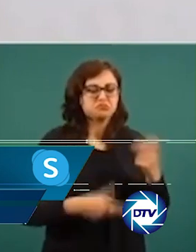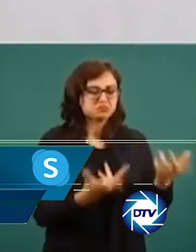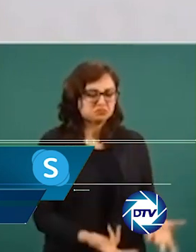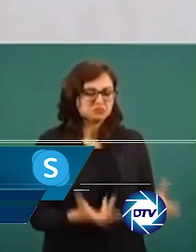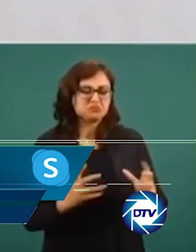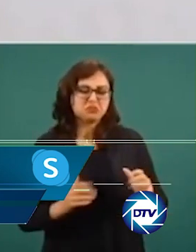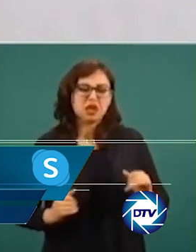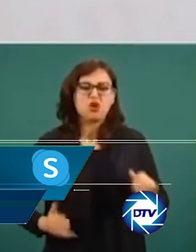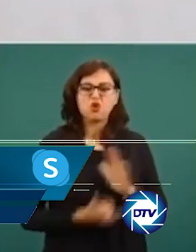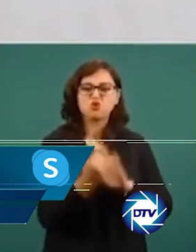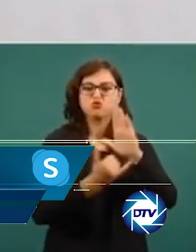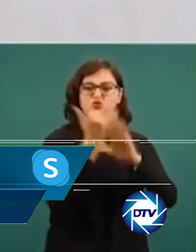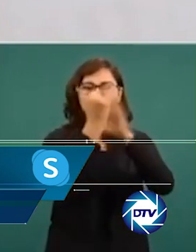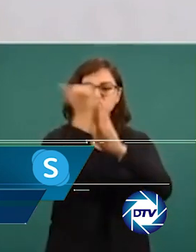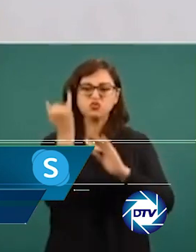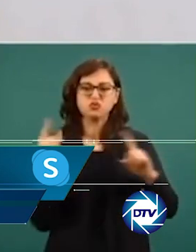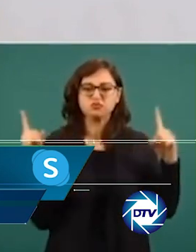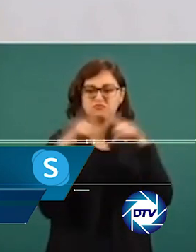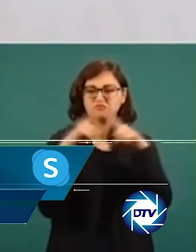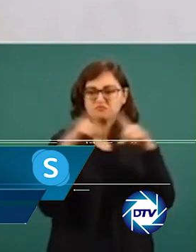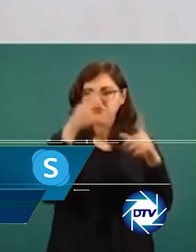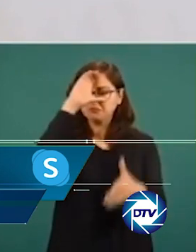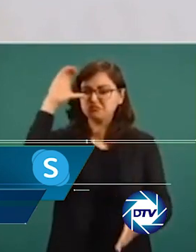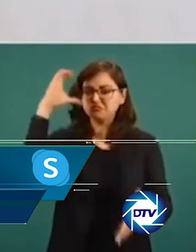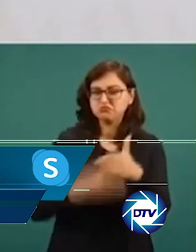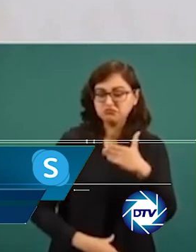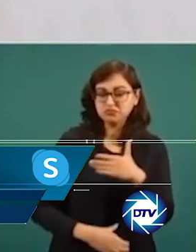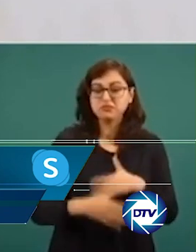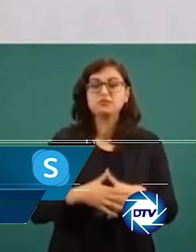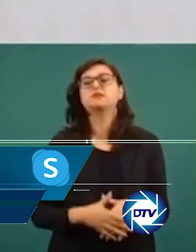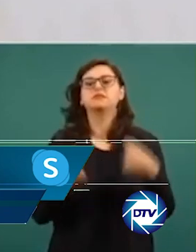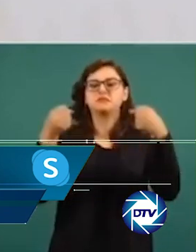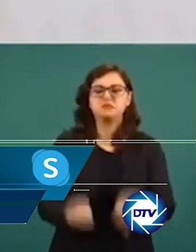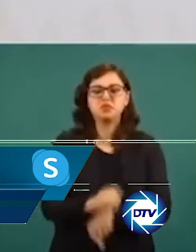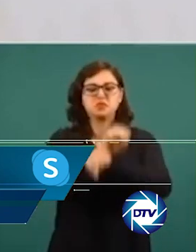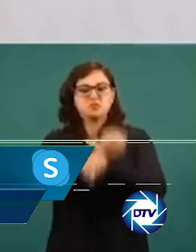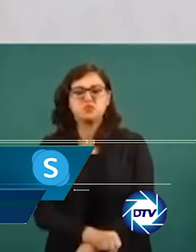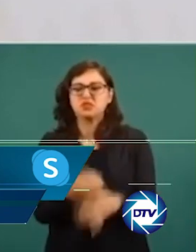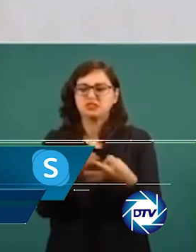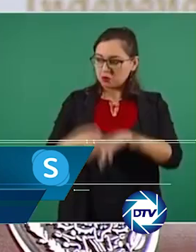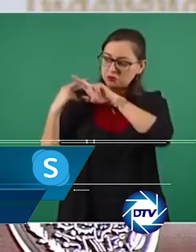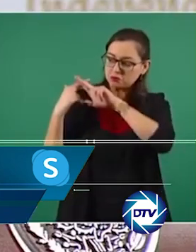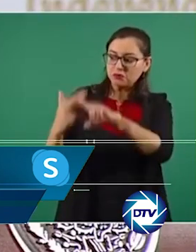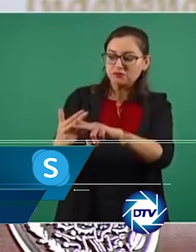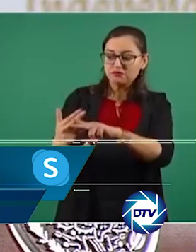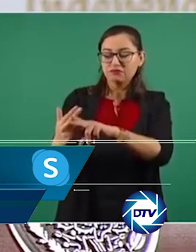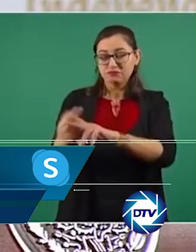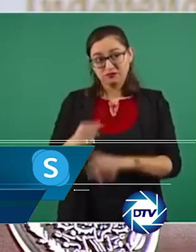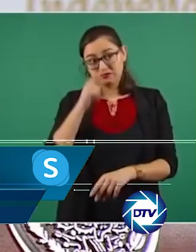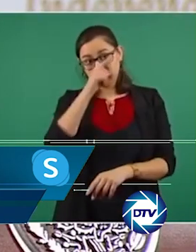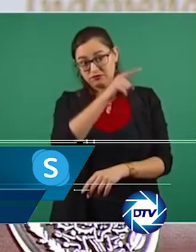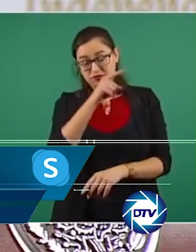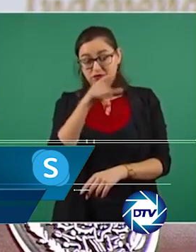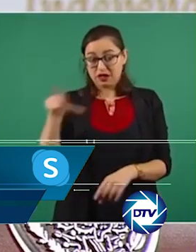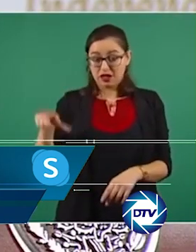flujos del país. Y ya solo me queda decirle que Yetzel, que seguramente